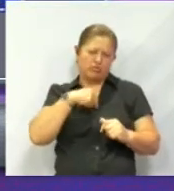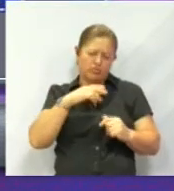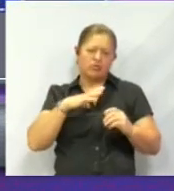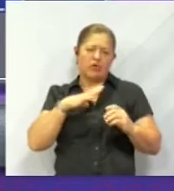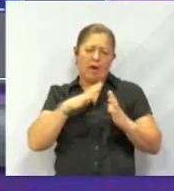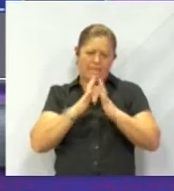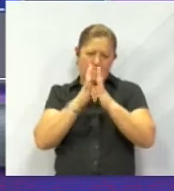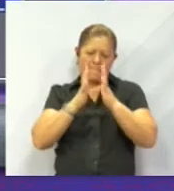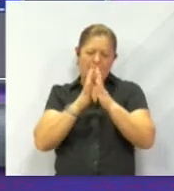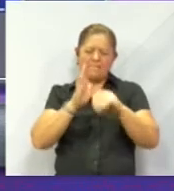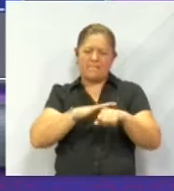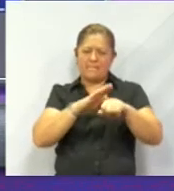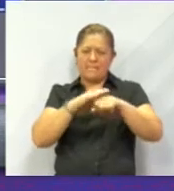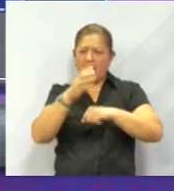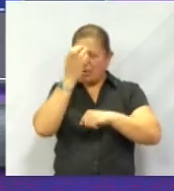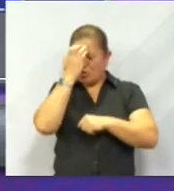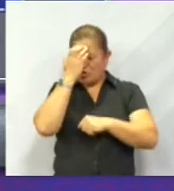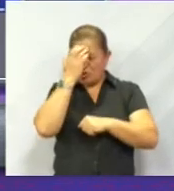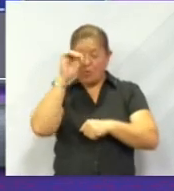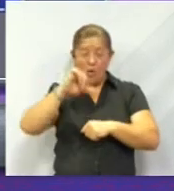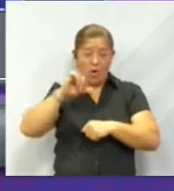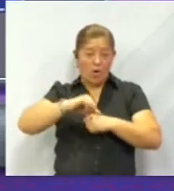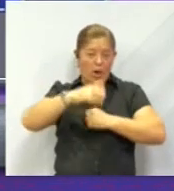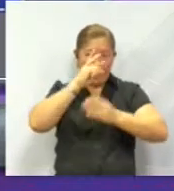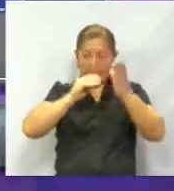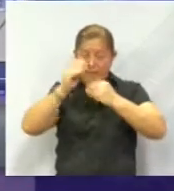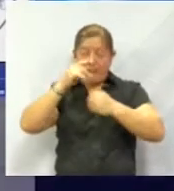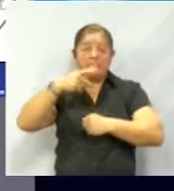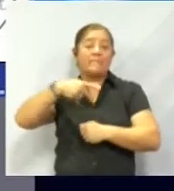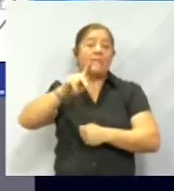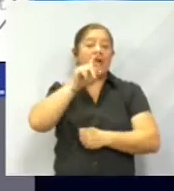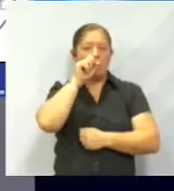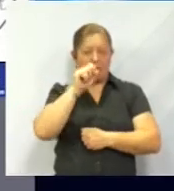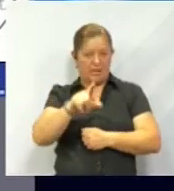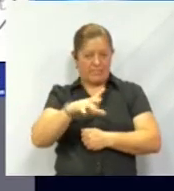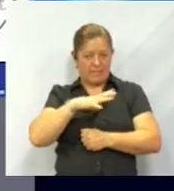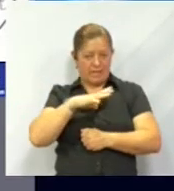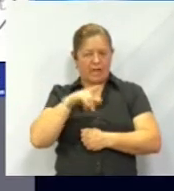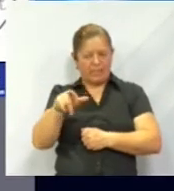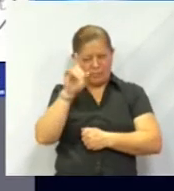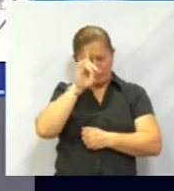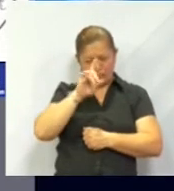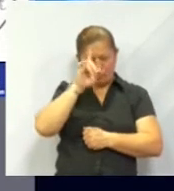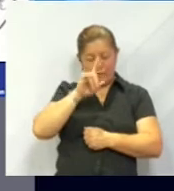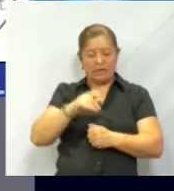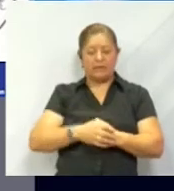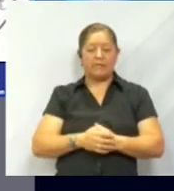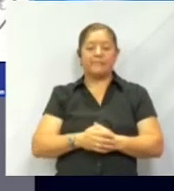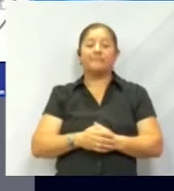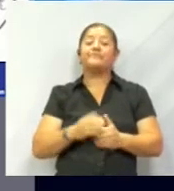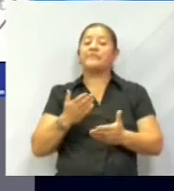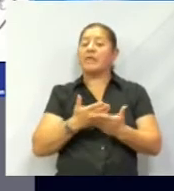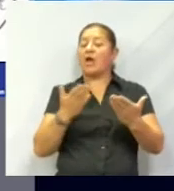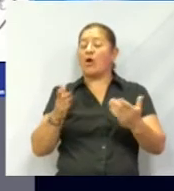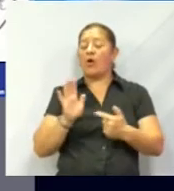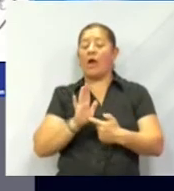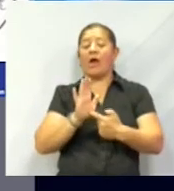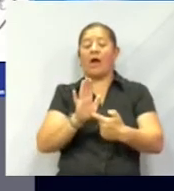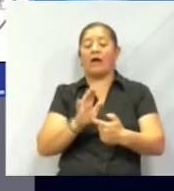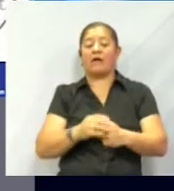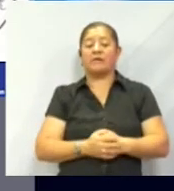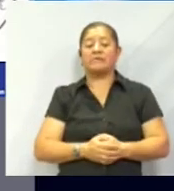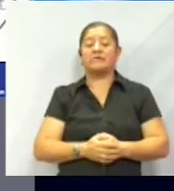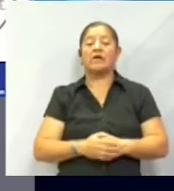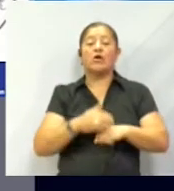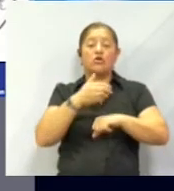conocimiento que hemos aprendido el día de hoy. Pero también te vamos a sugerir y a continuación va a aparecer la